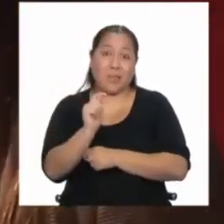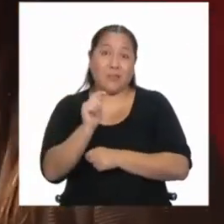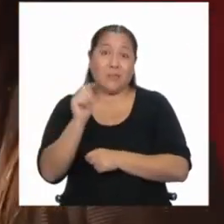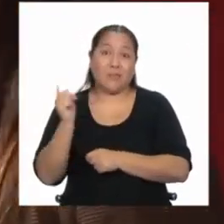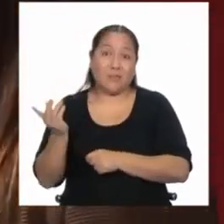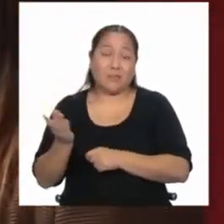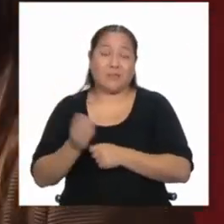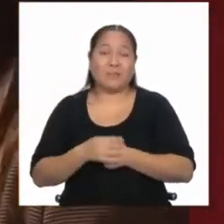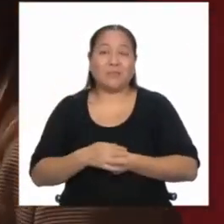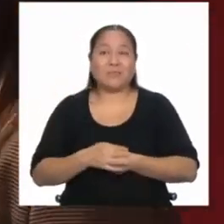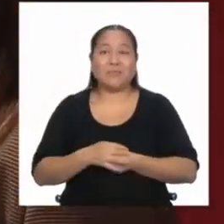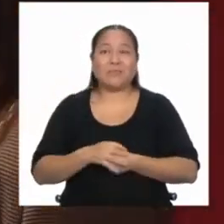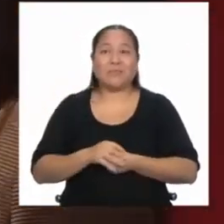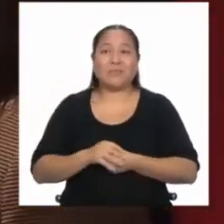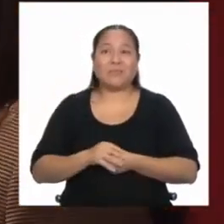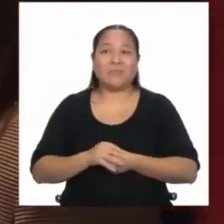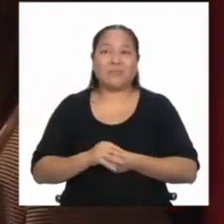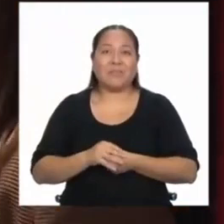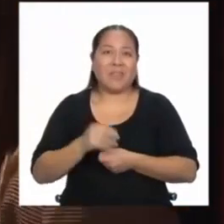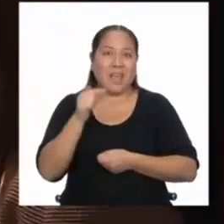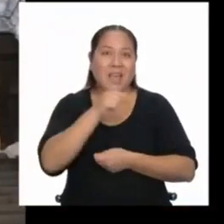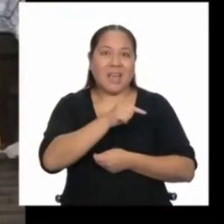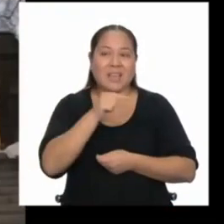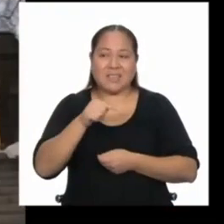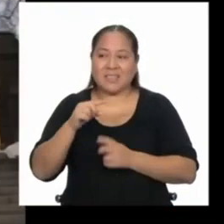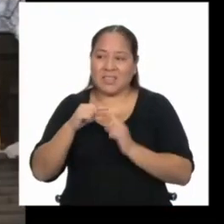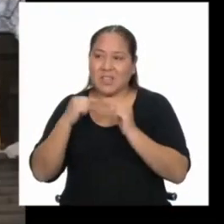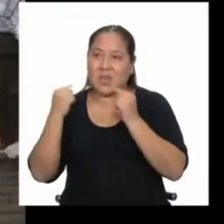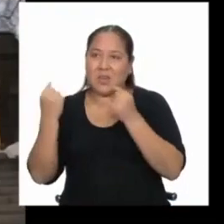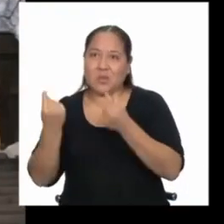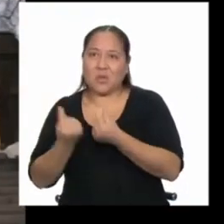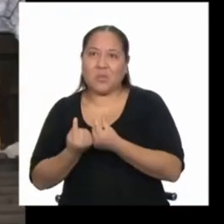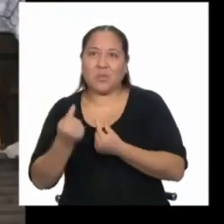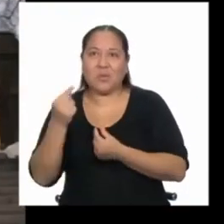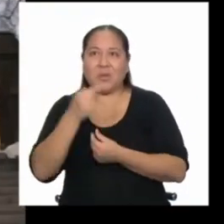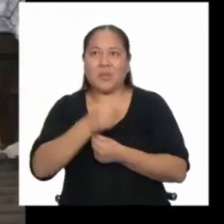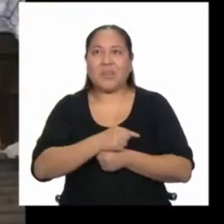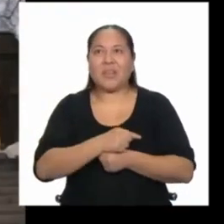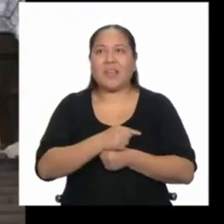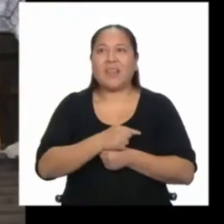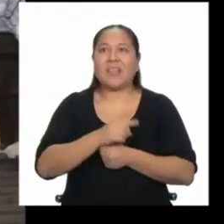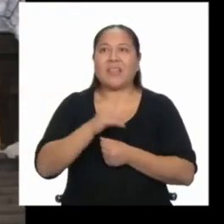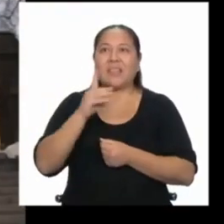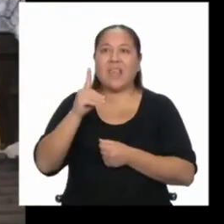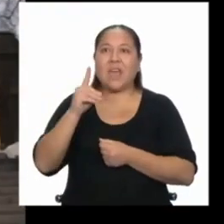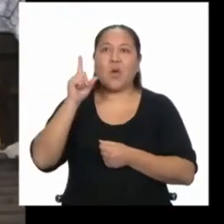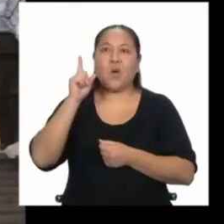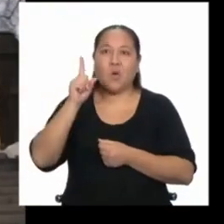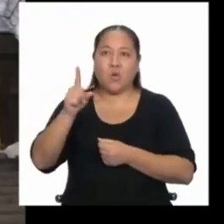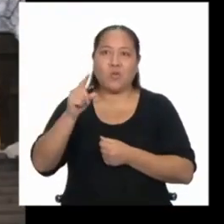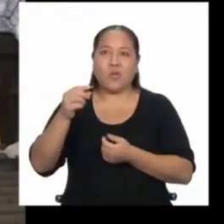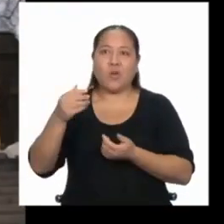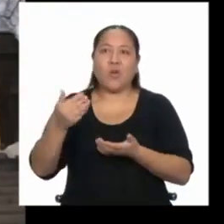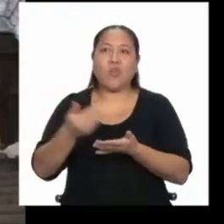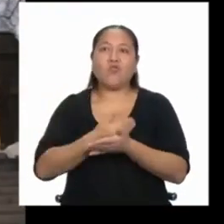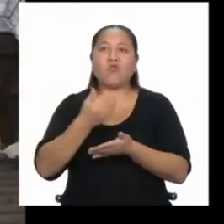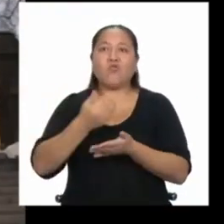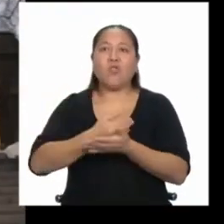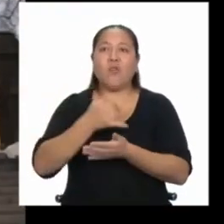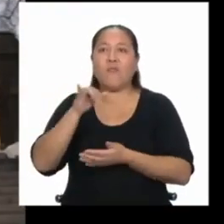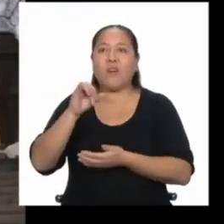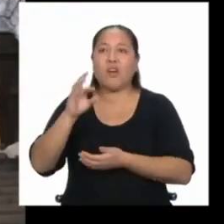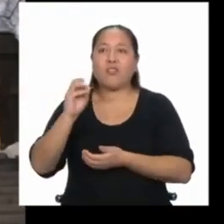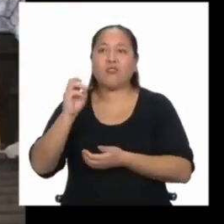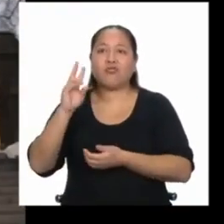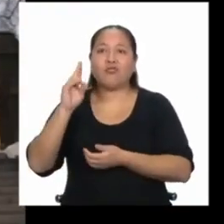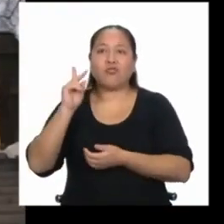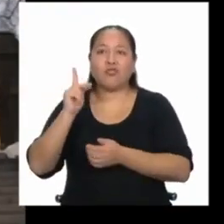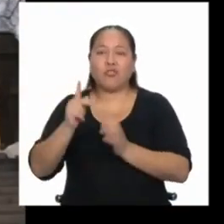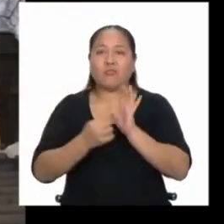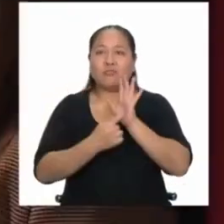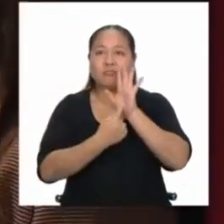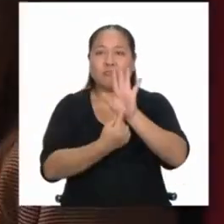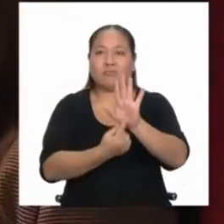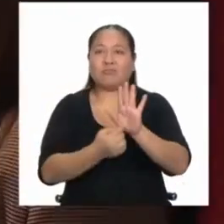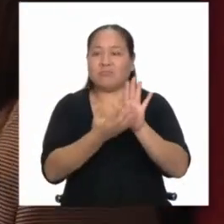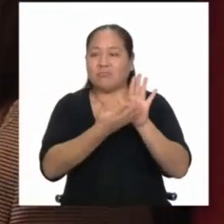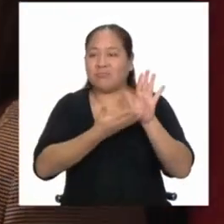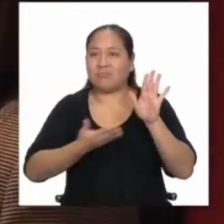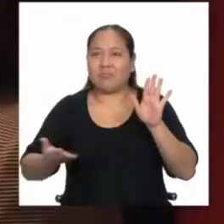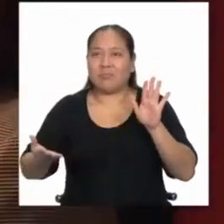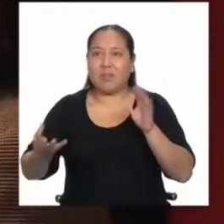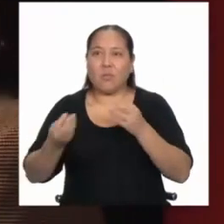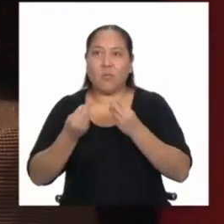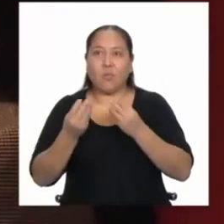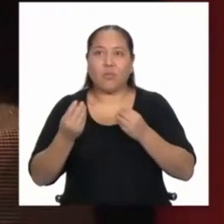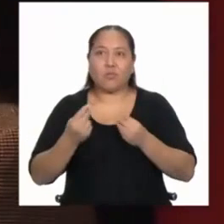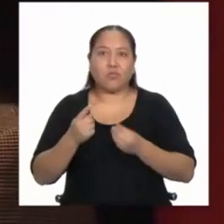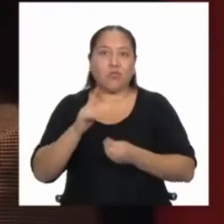él. En fin, esta es la compañía de danza de uno en Nueva York. Ahí estamos en Central Park. Nos presentamos en el MAC y muchos de ellos